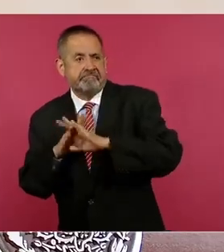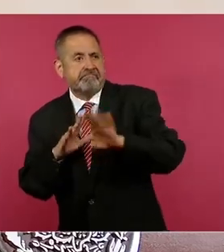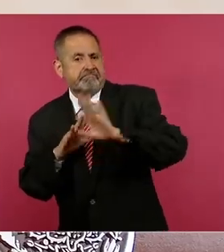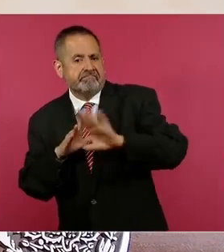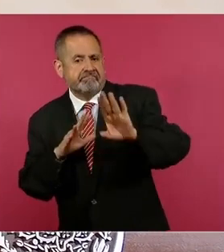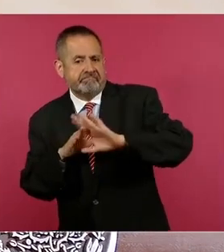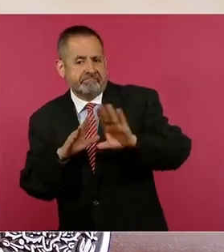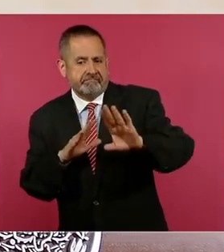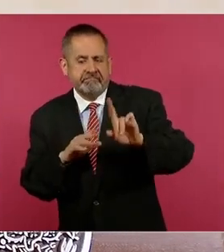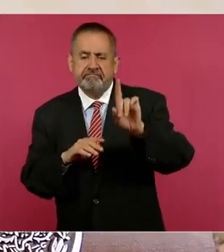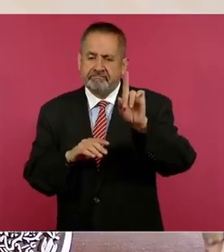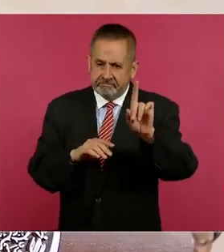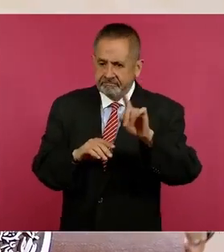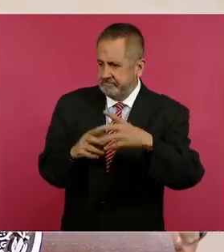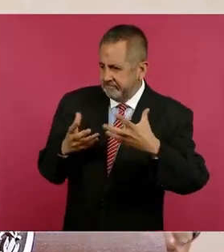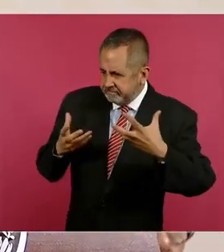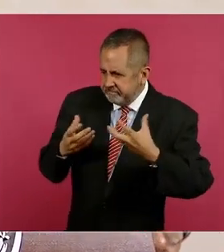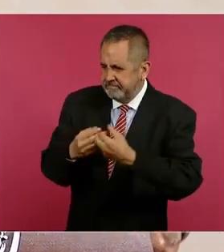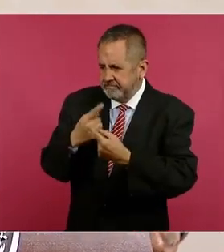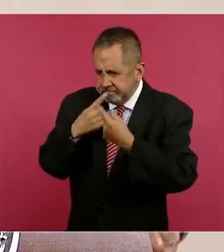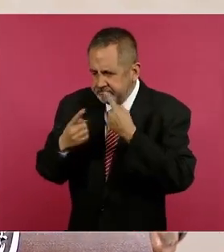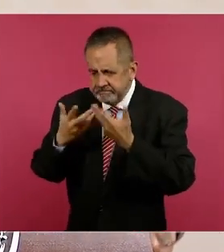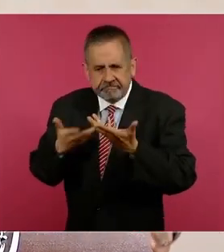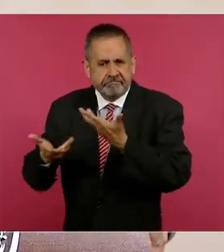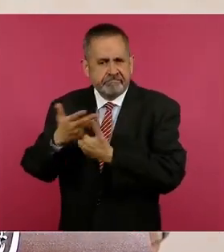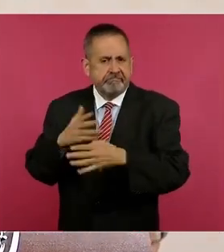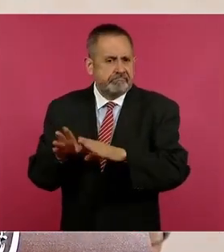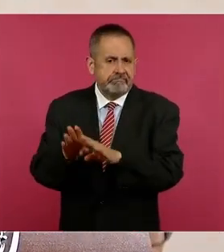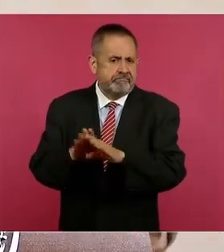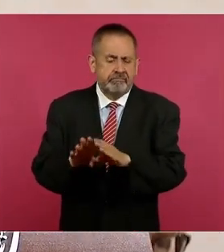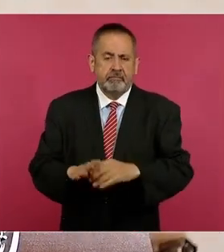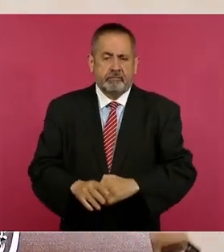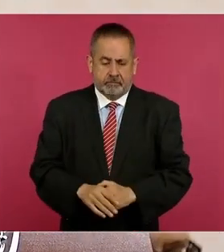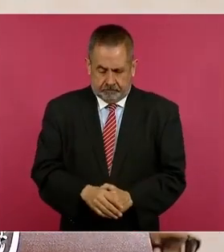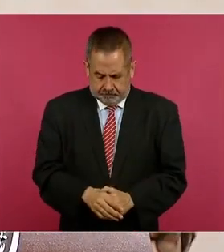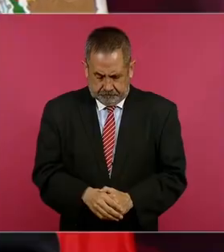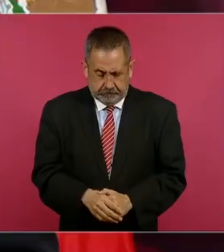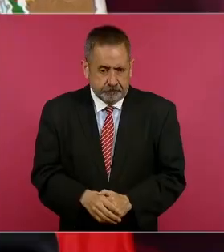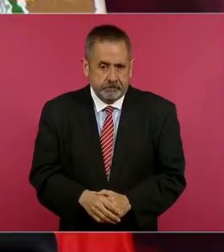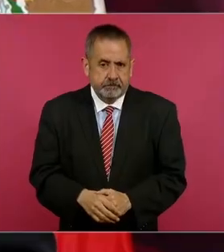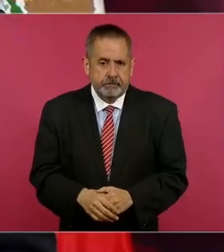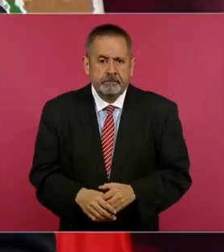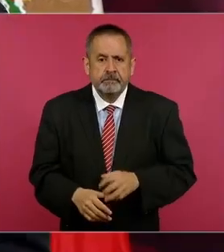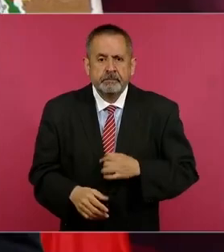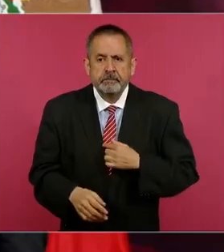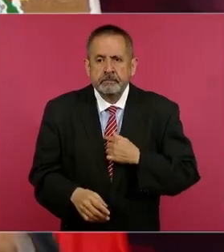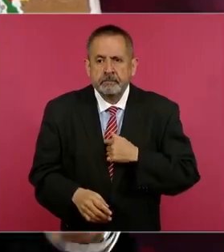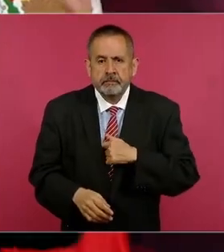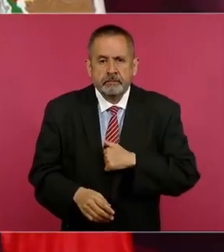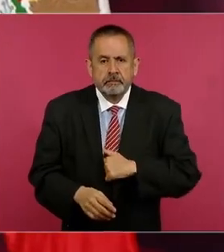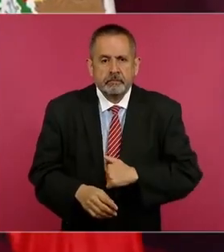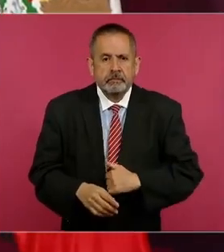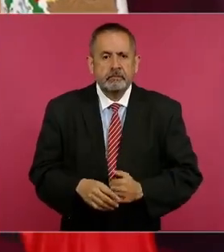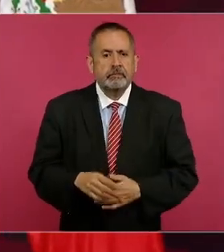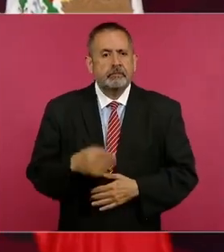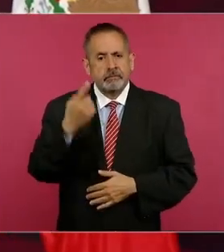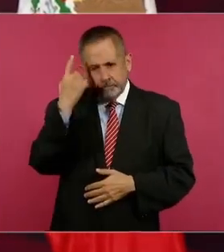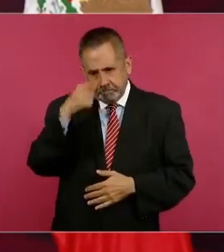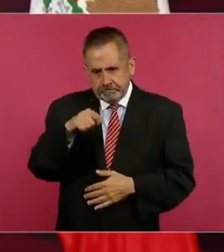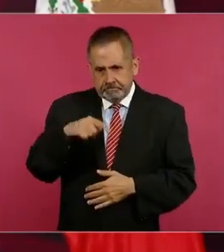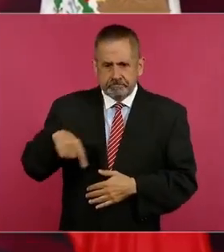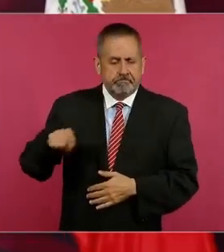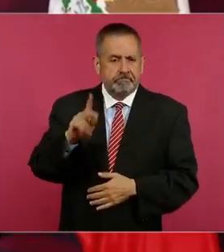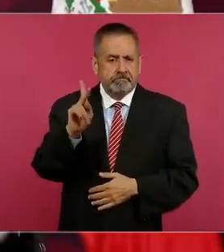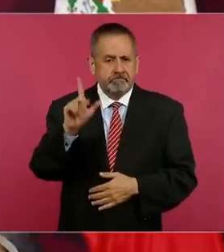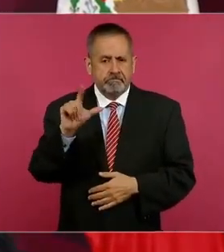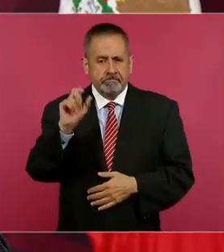migrando para hacer un